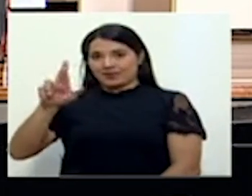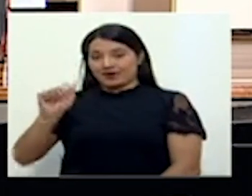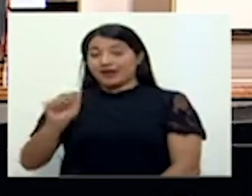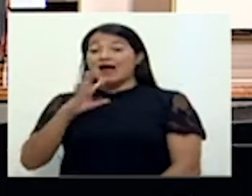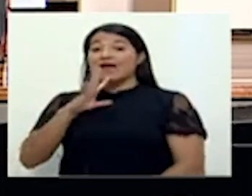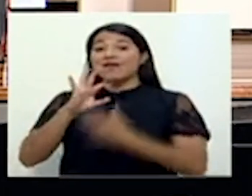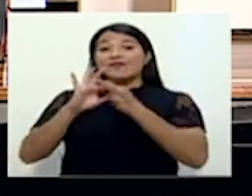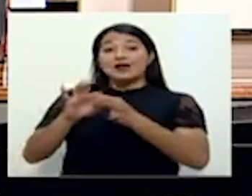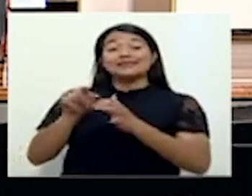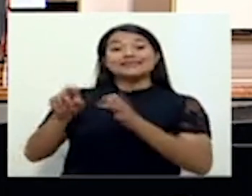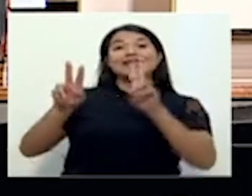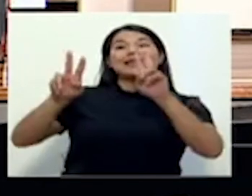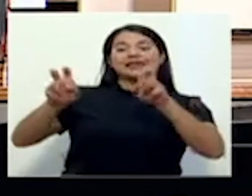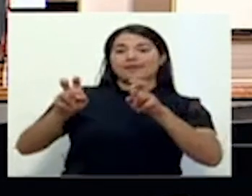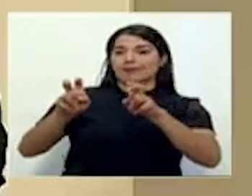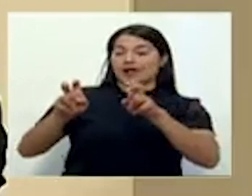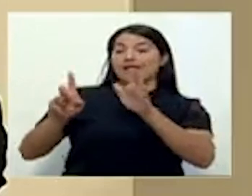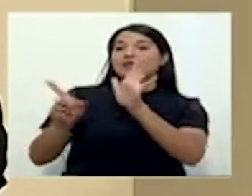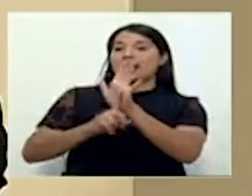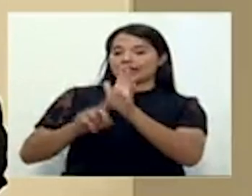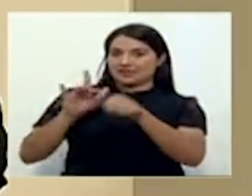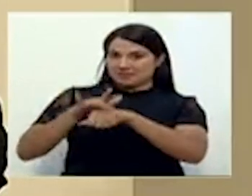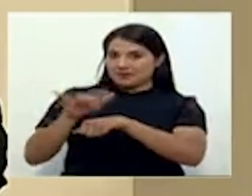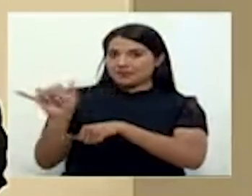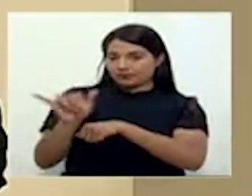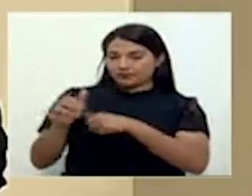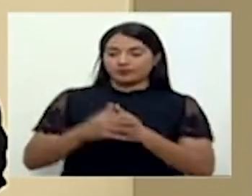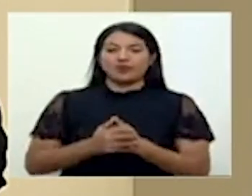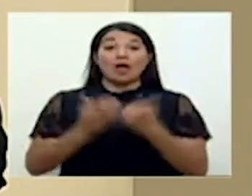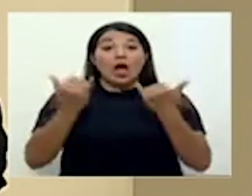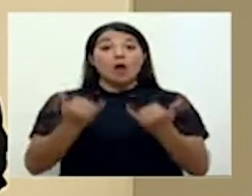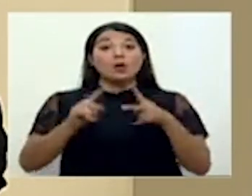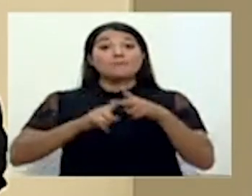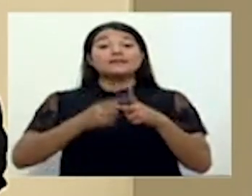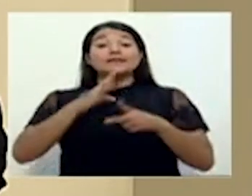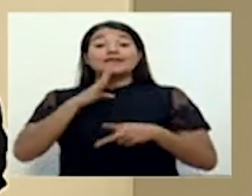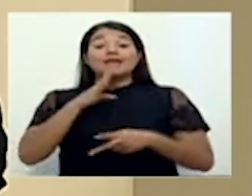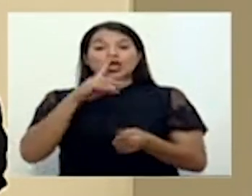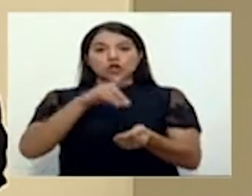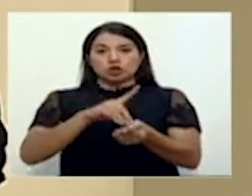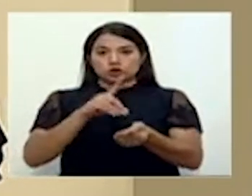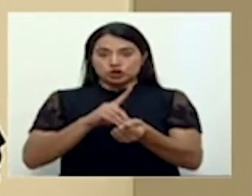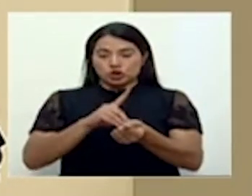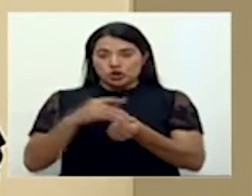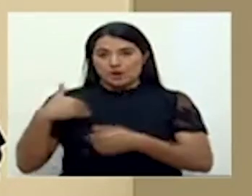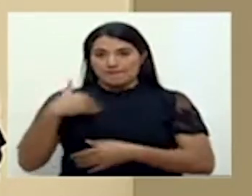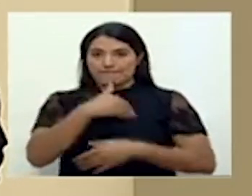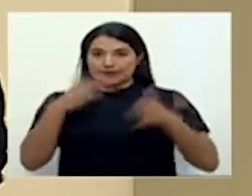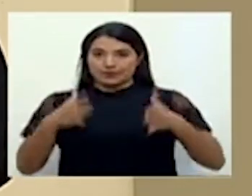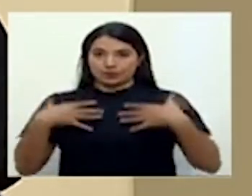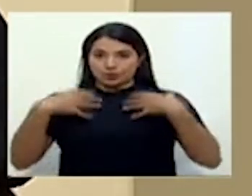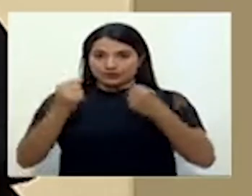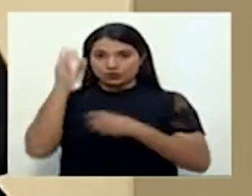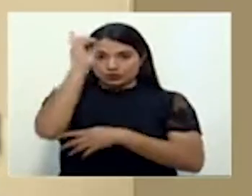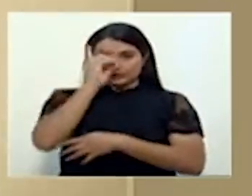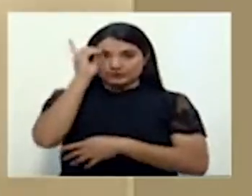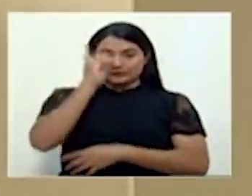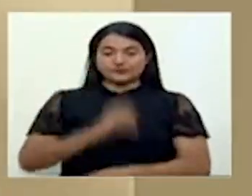tema de alertas tempranas. Vamos a ceder el uso de la palabra al doctor Daniel Salas, ministro de salud.